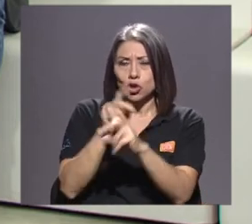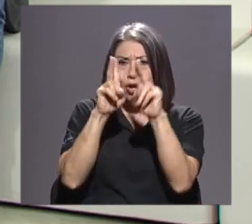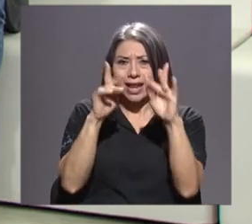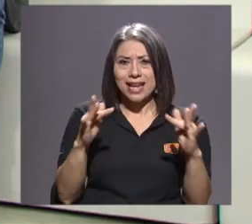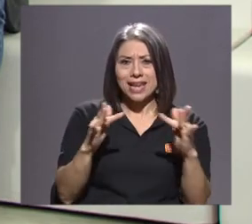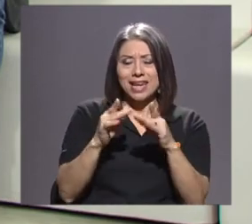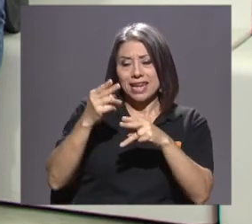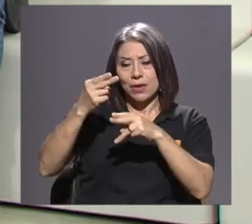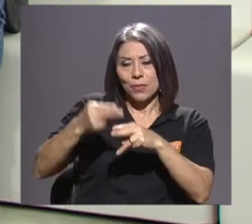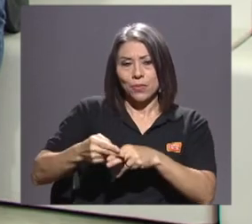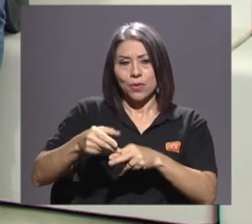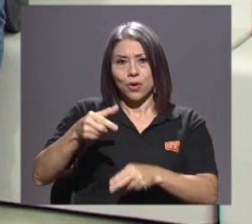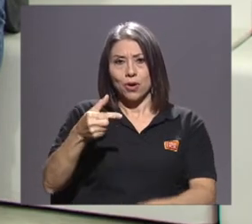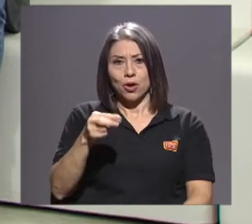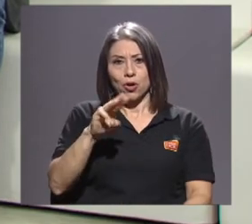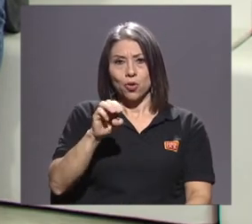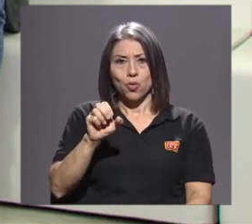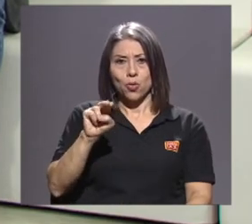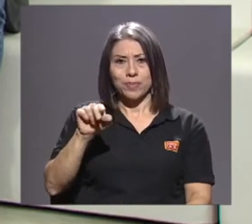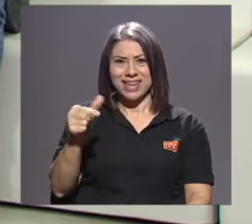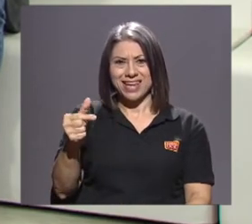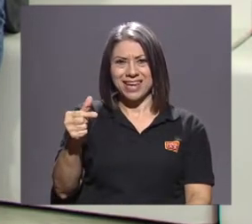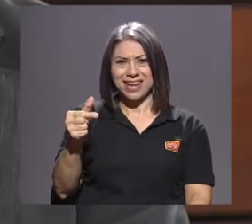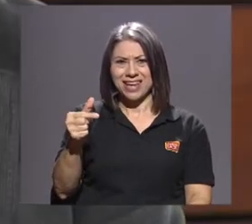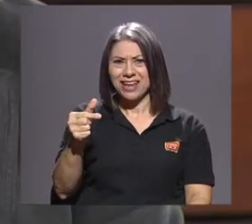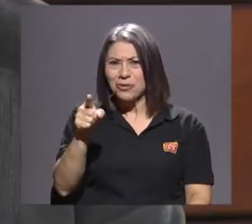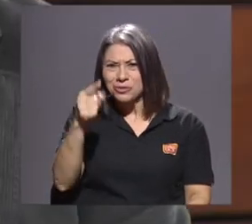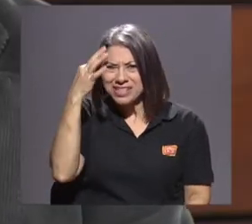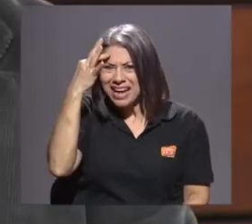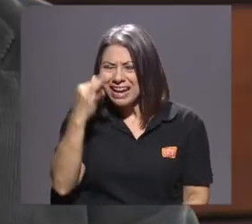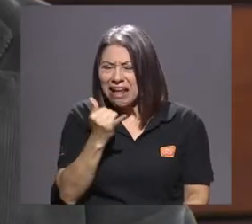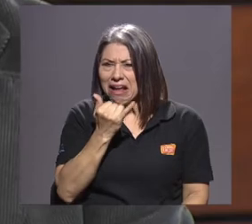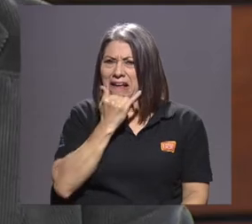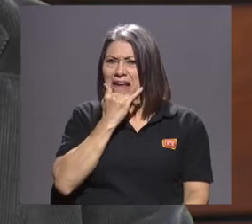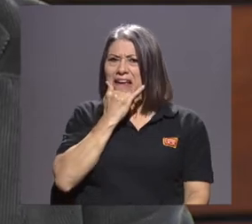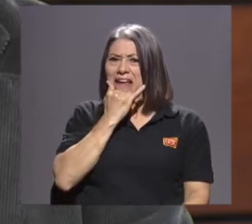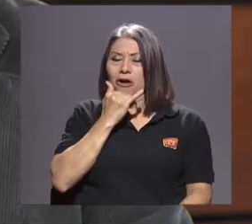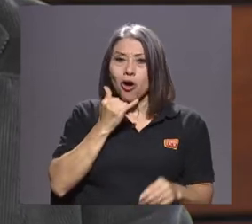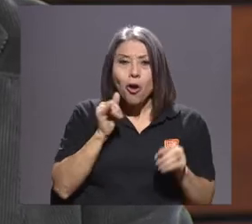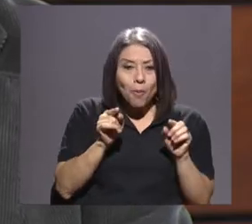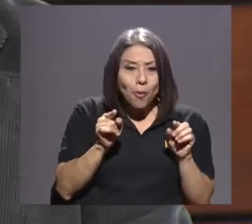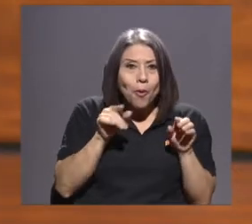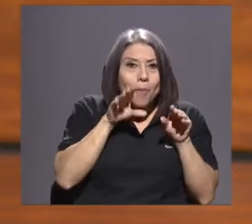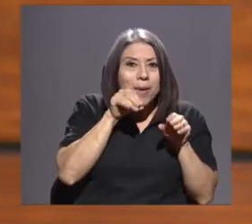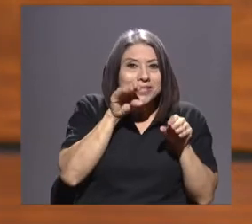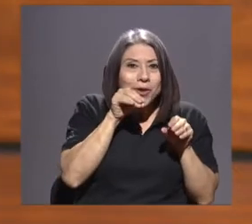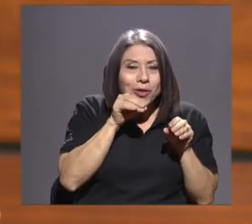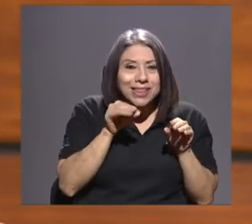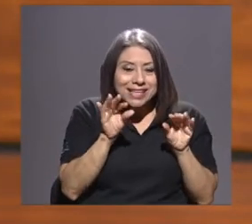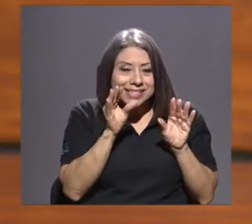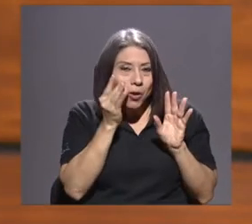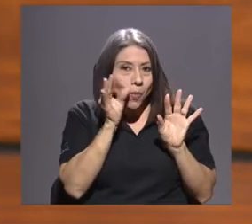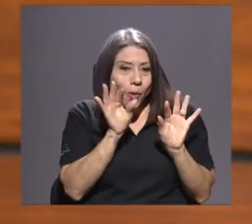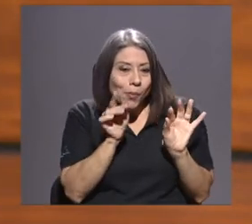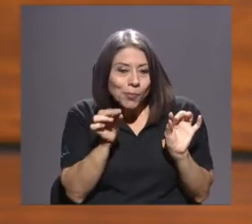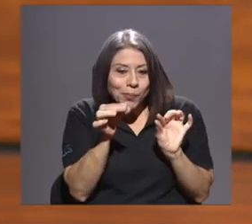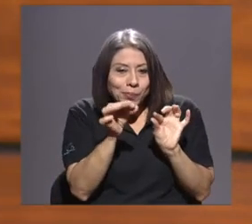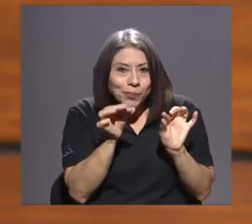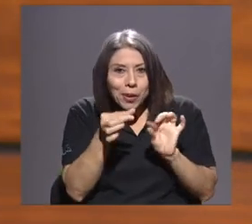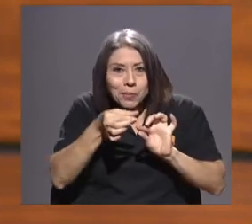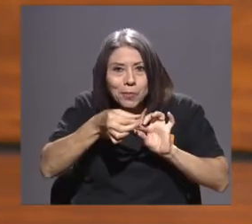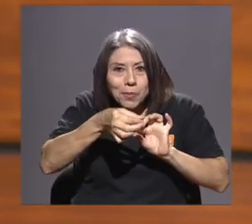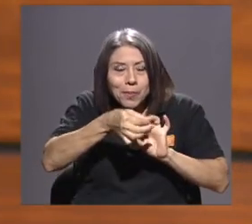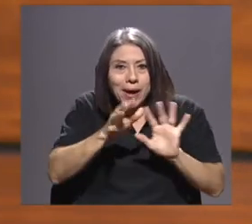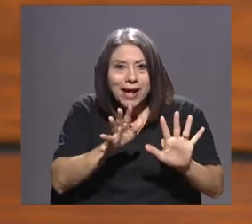Grumey muchas veces se confunde con todo este tema de las mascotas, pero en la esencia es el tema del acicalamiento. Entonces,